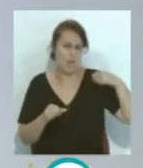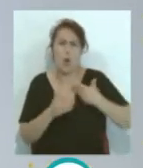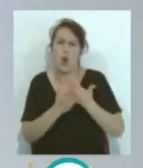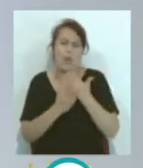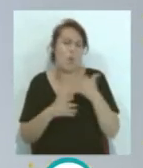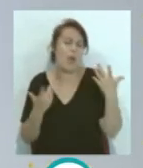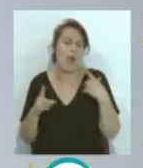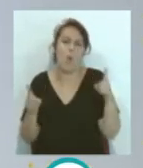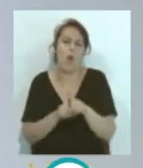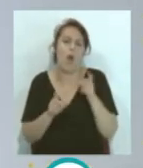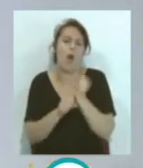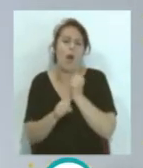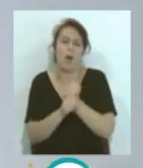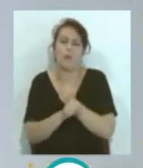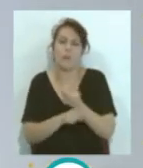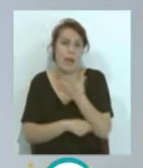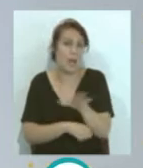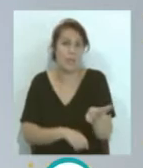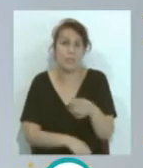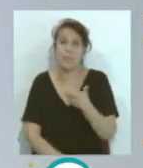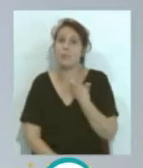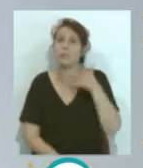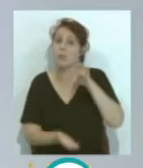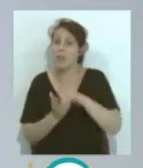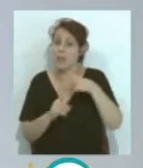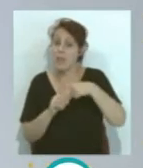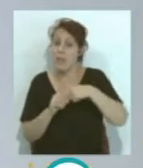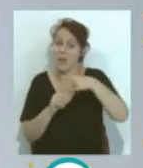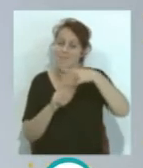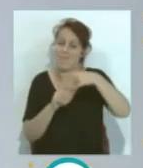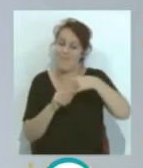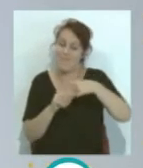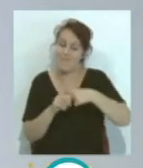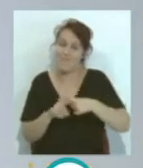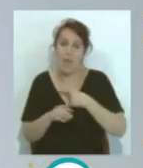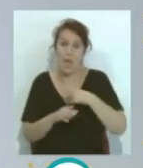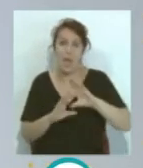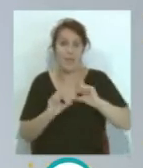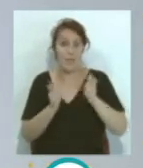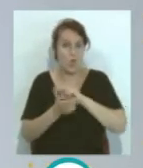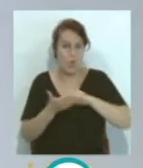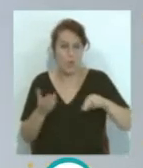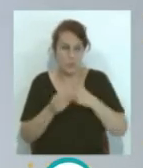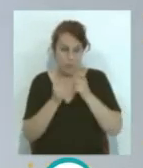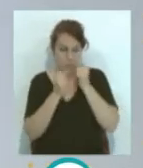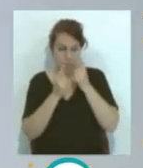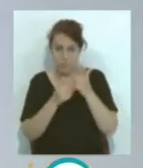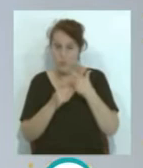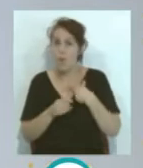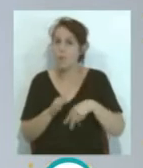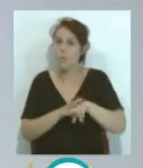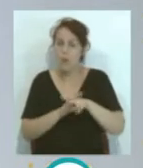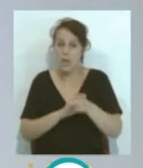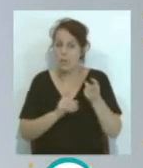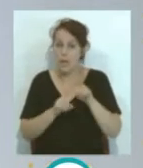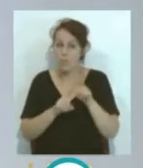en la que se encuentre... ...pero si es verdad... ...que en el momento en el que baja el nivel Lago Aspa... ...el Celta lo nota mucho... ...es uno de esos futbolistas muy dependientes... ...para